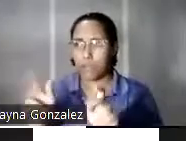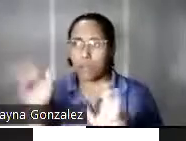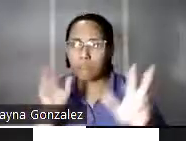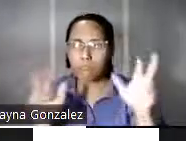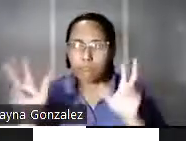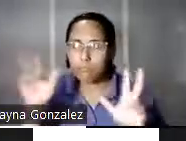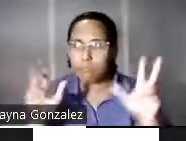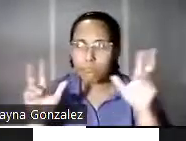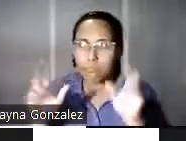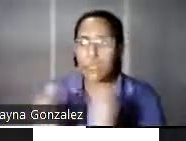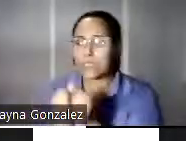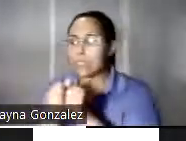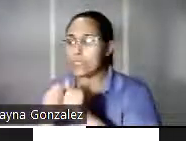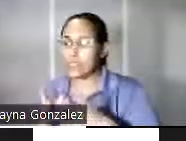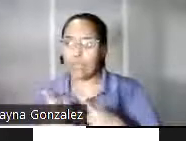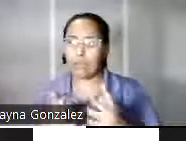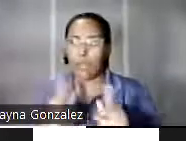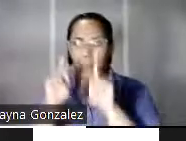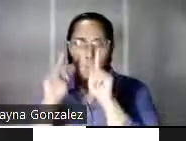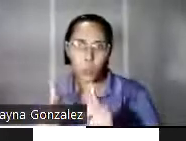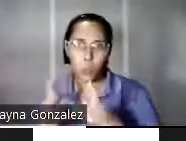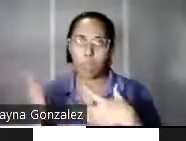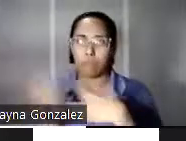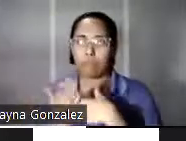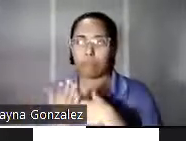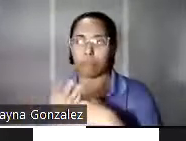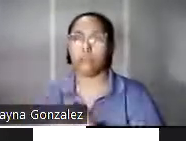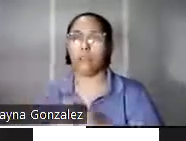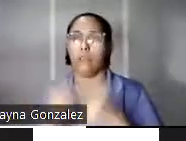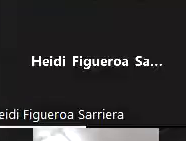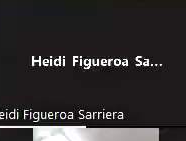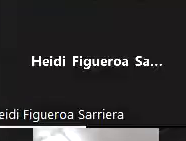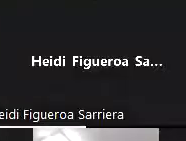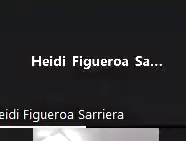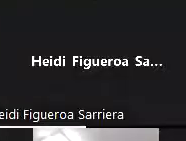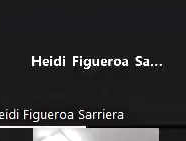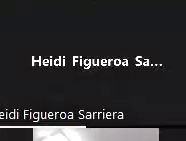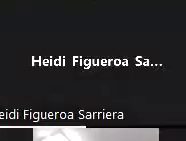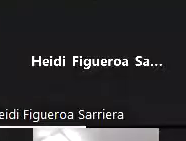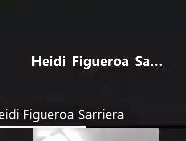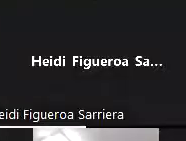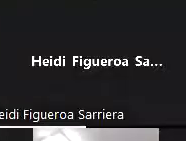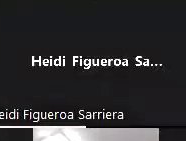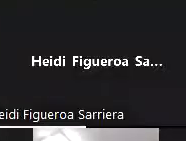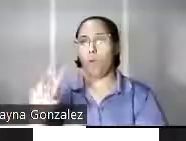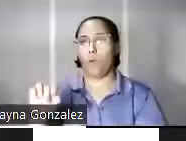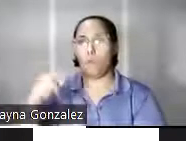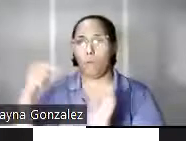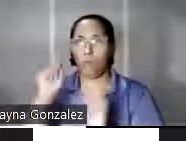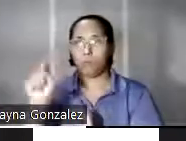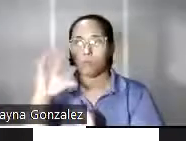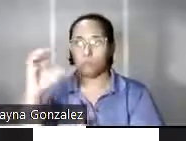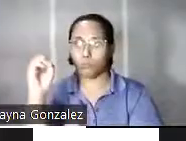intermediarios. Lo mismo que ocurre actualmente con la web 2.0, donde nos hemos